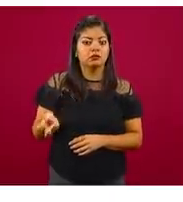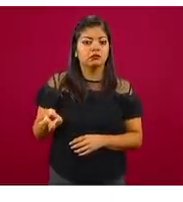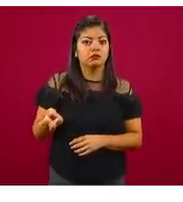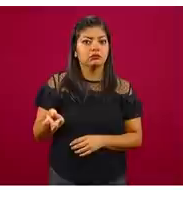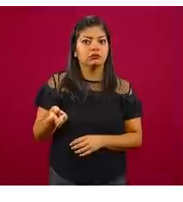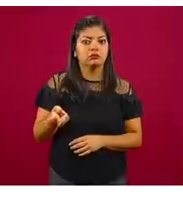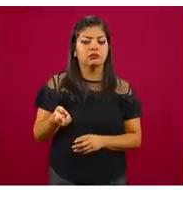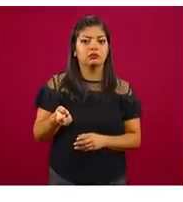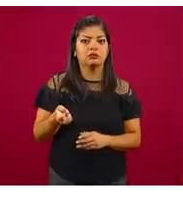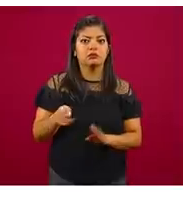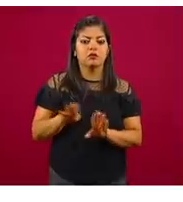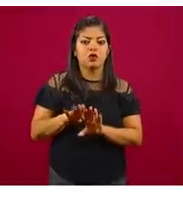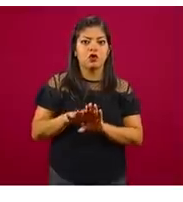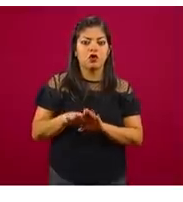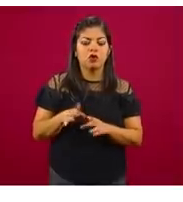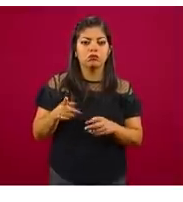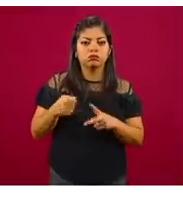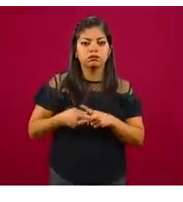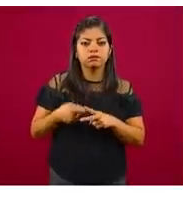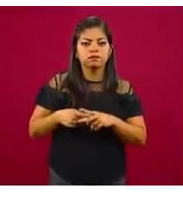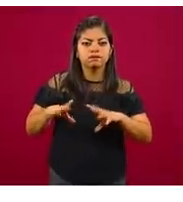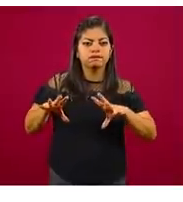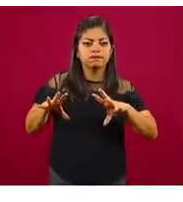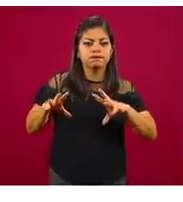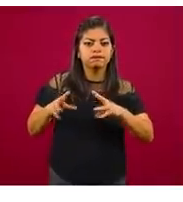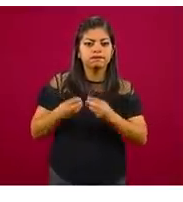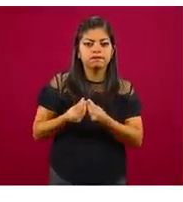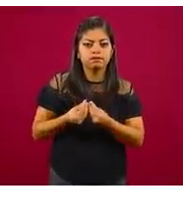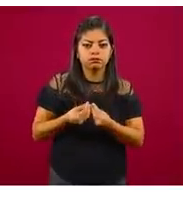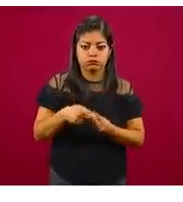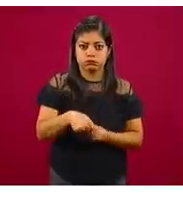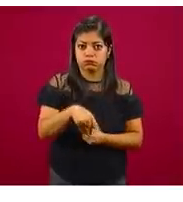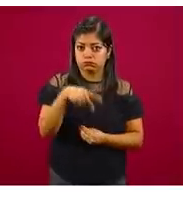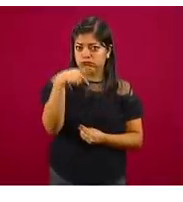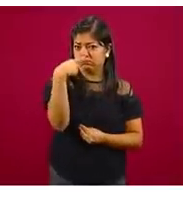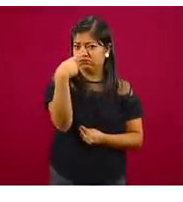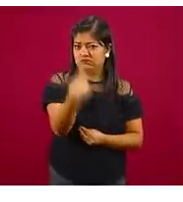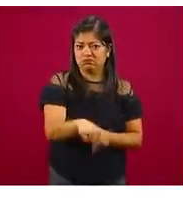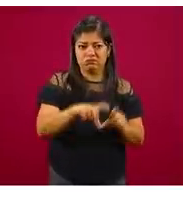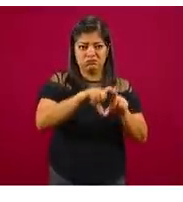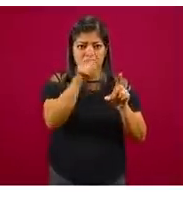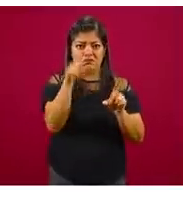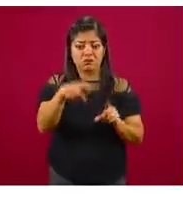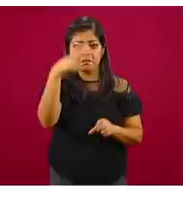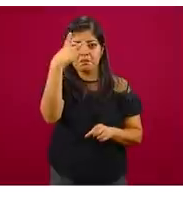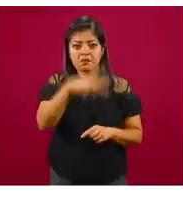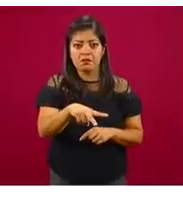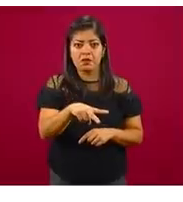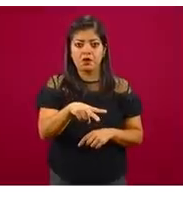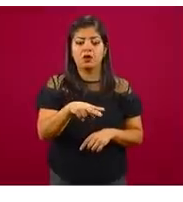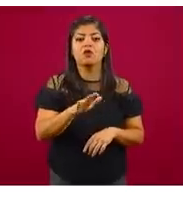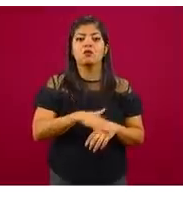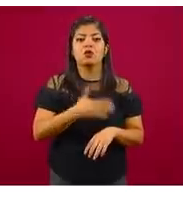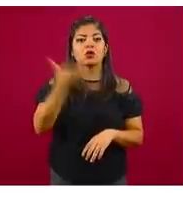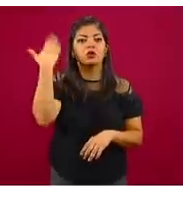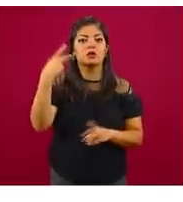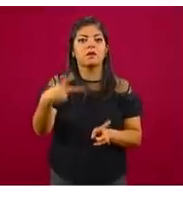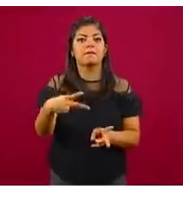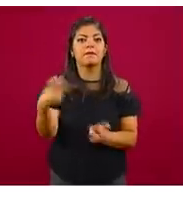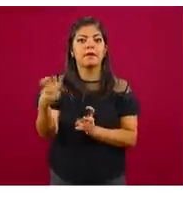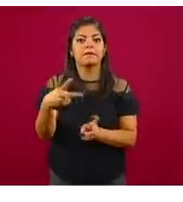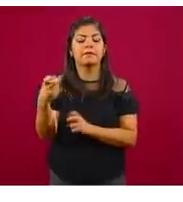ahorro que hemos logrado al daño patrimonial del Estado por el abatimiento al robo de